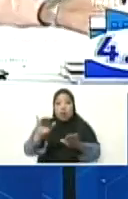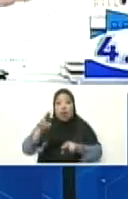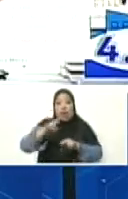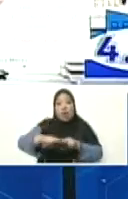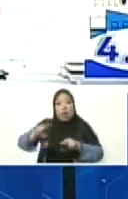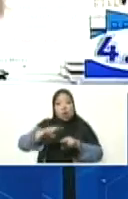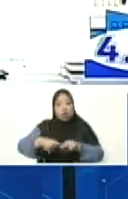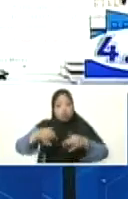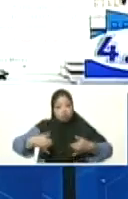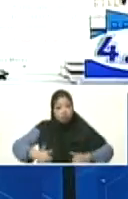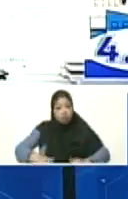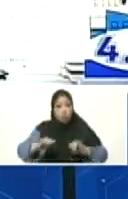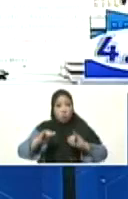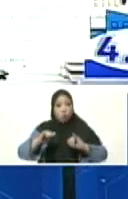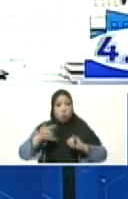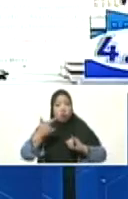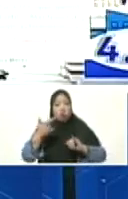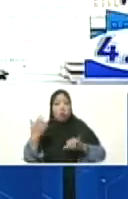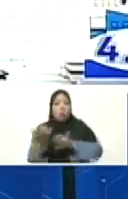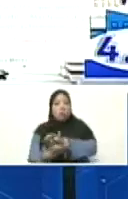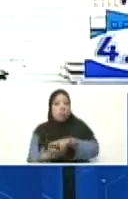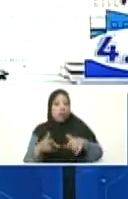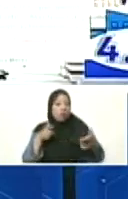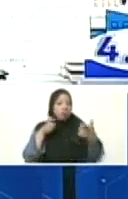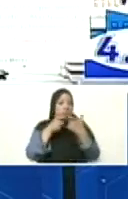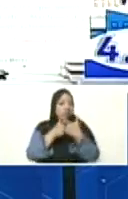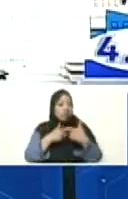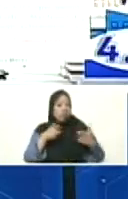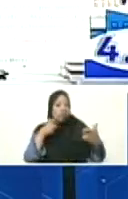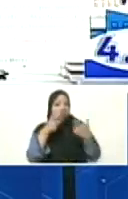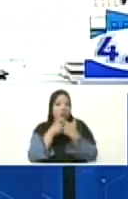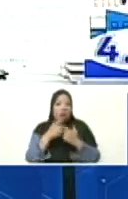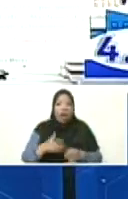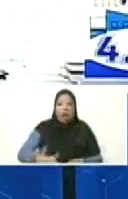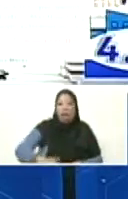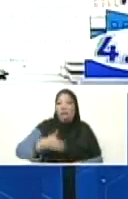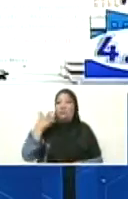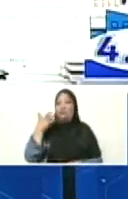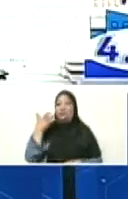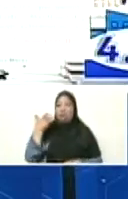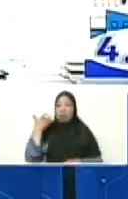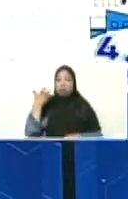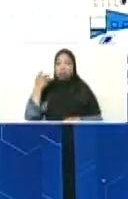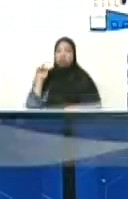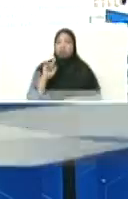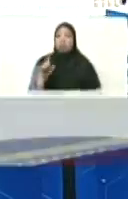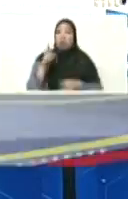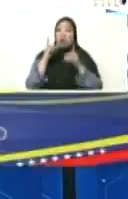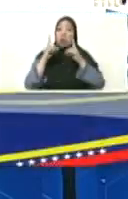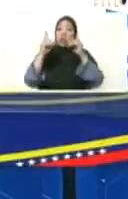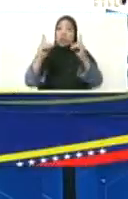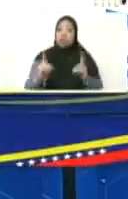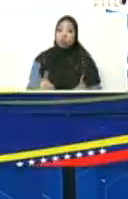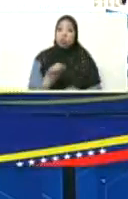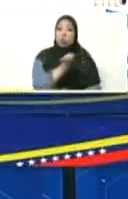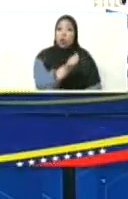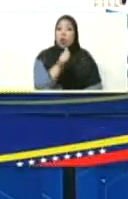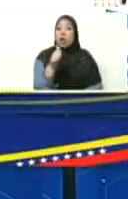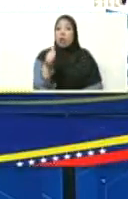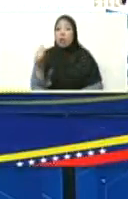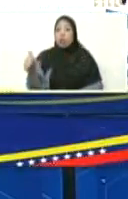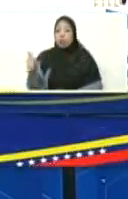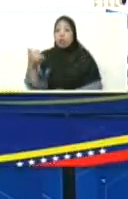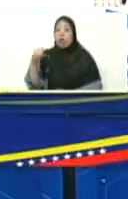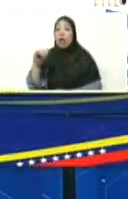divisiones, peleas, gritos? Cada quien debe decidir. Hay que buscar la armonía comunitaria.